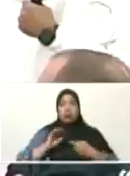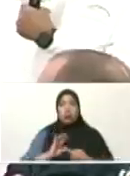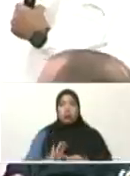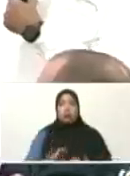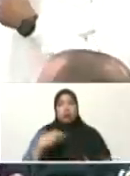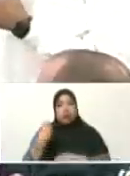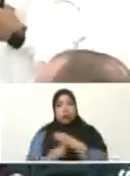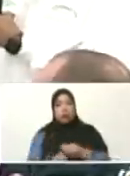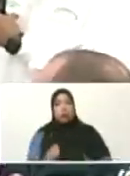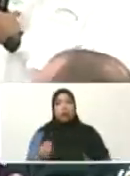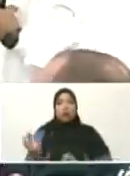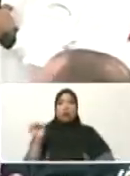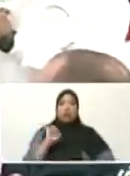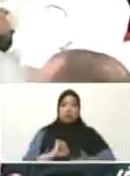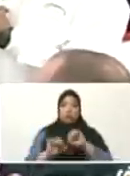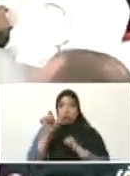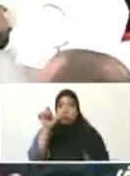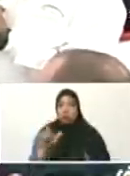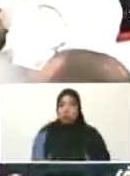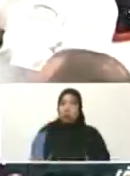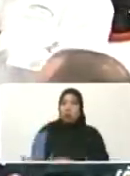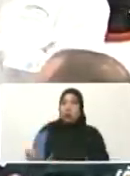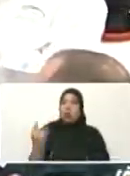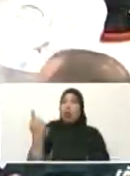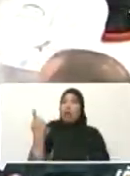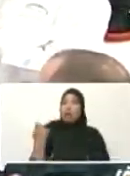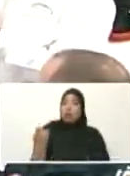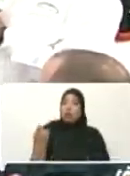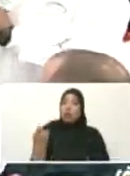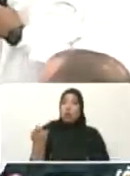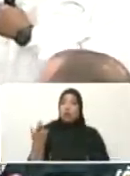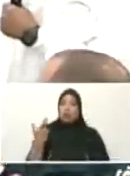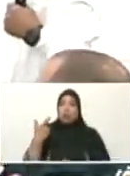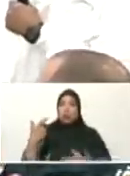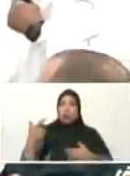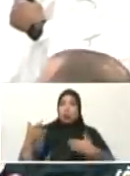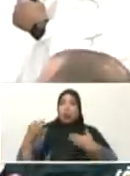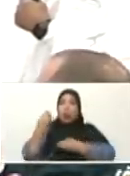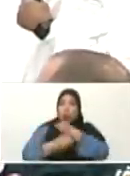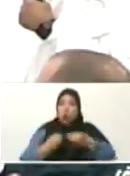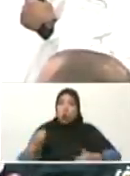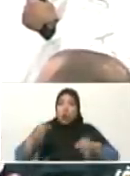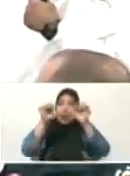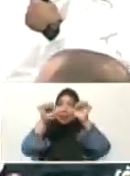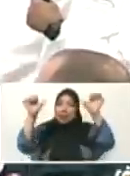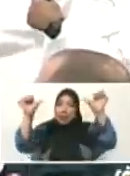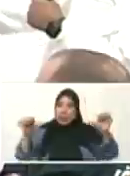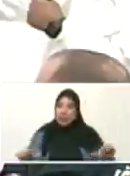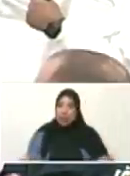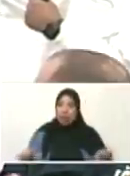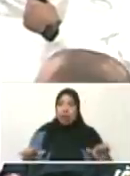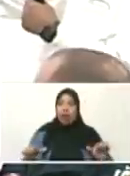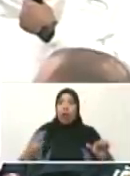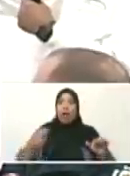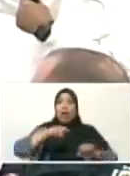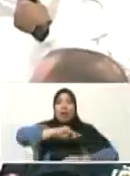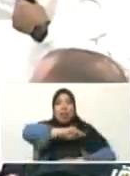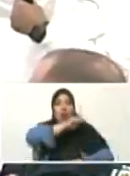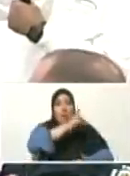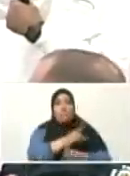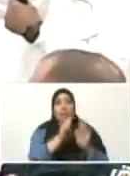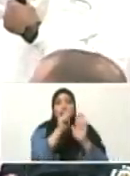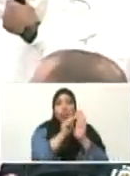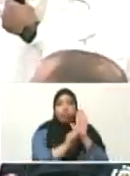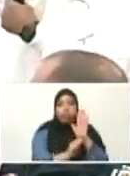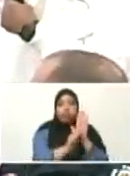Boni, porque todavía aún falta que tenga un encierro dentro de un sistema de baja presión. Este sistema, este